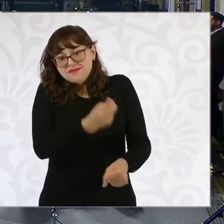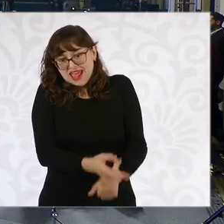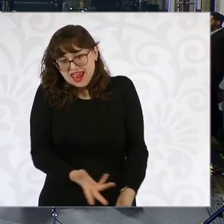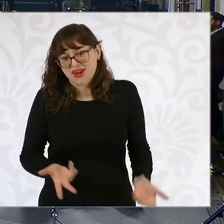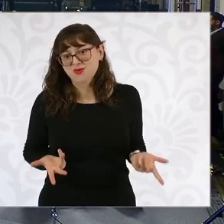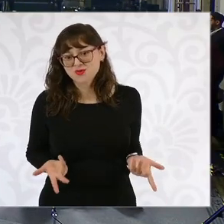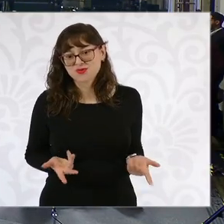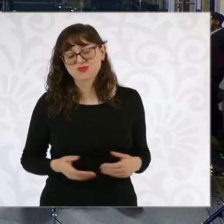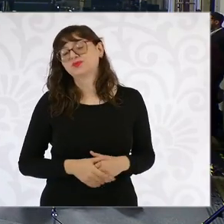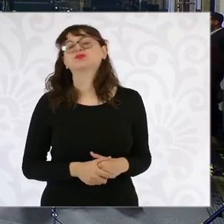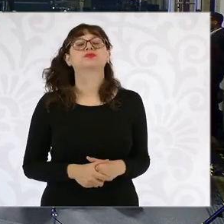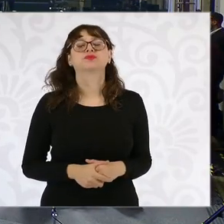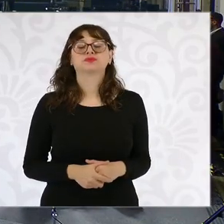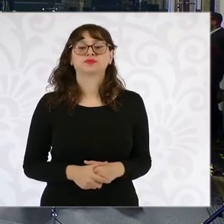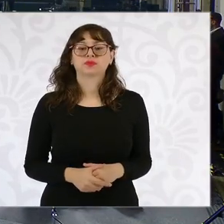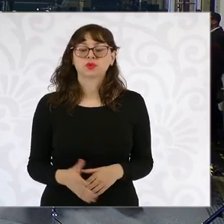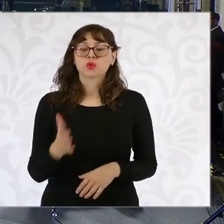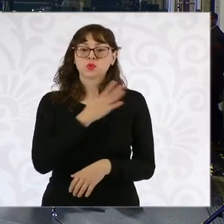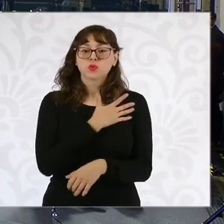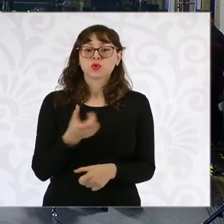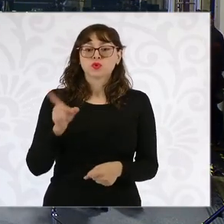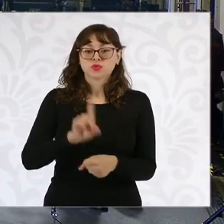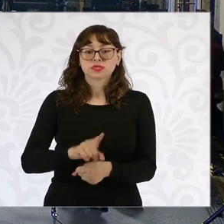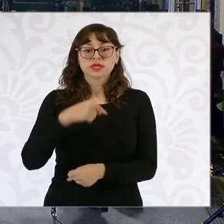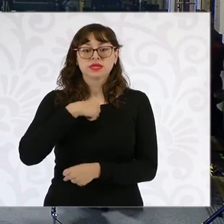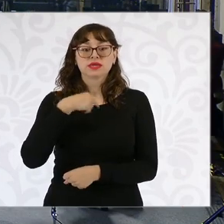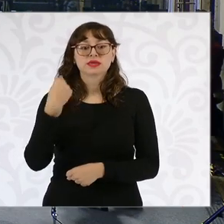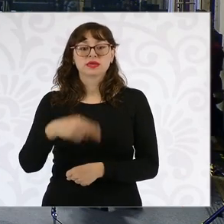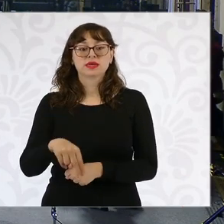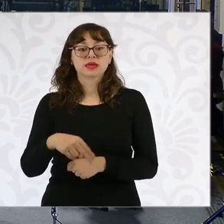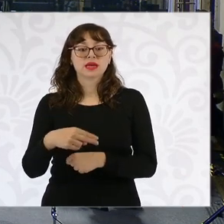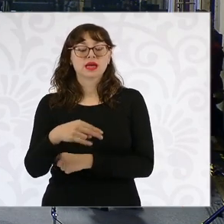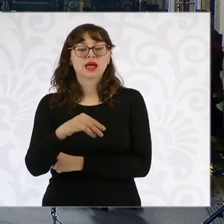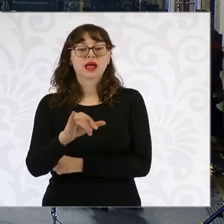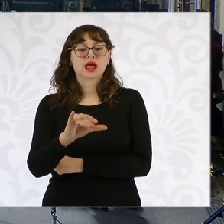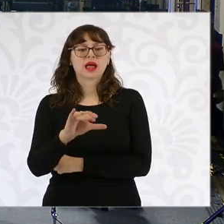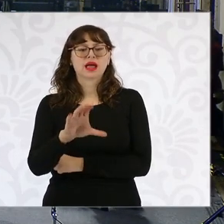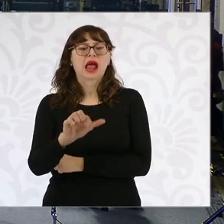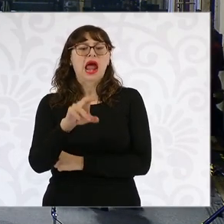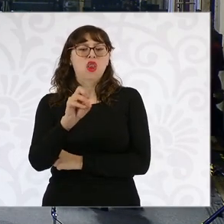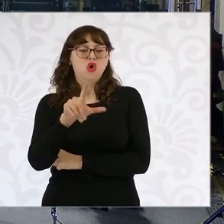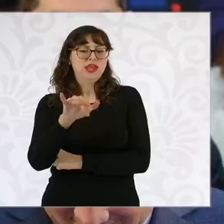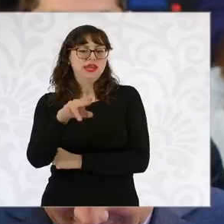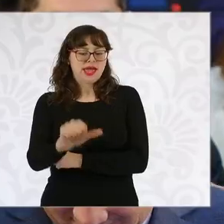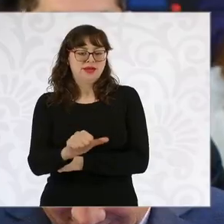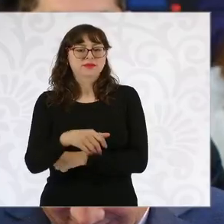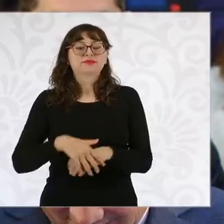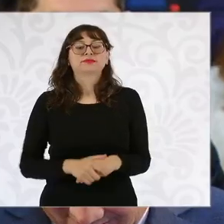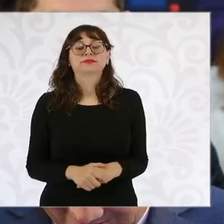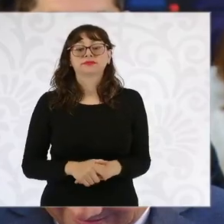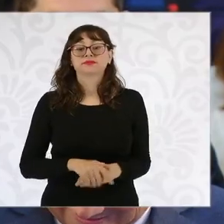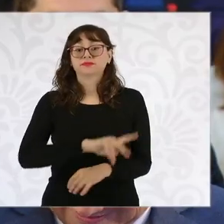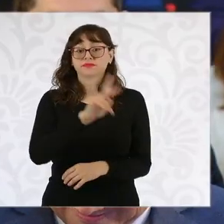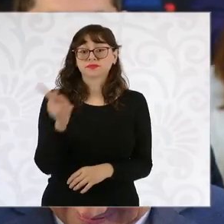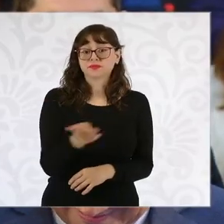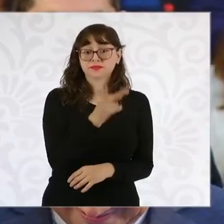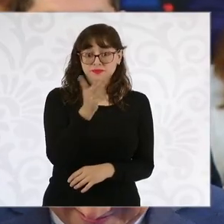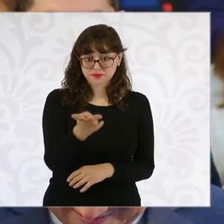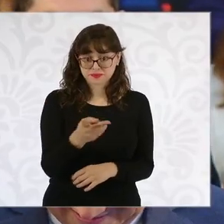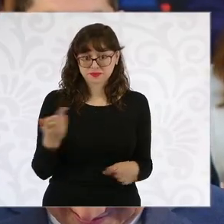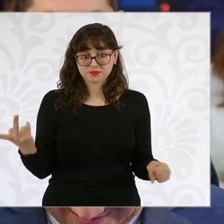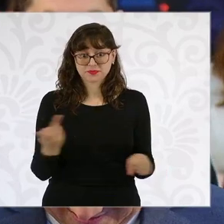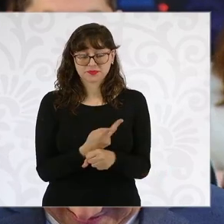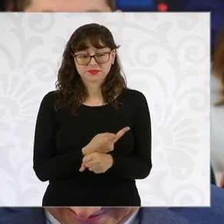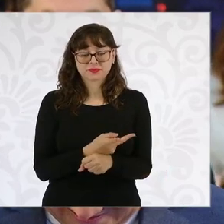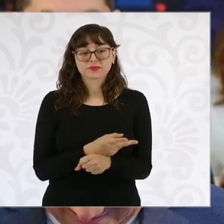Buenos días, yo soy Carolina de Código Libre. presidenta, en estos temas de lo que pasó el fin de semana, también hubo enfrentamiento, tempa